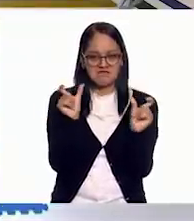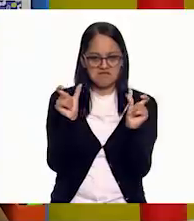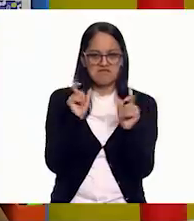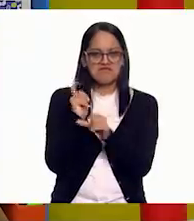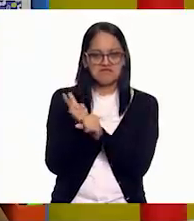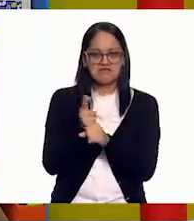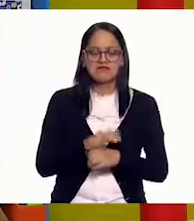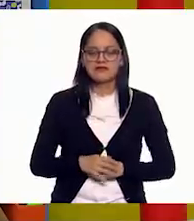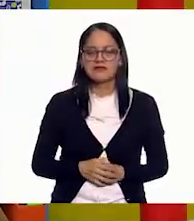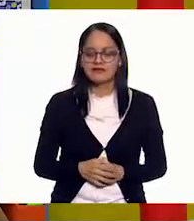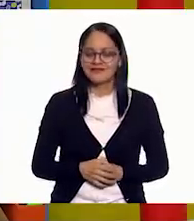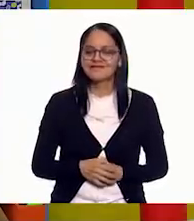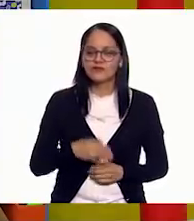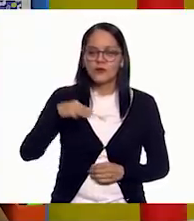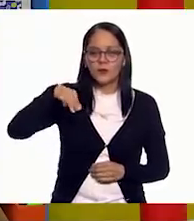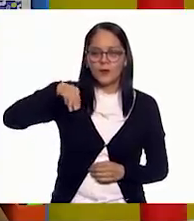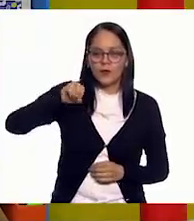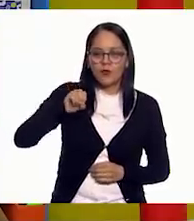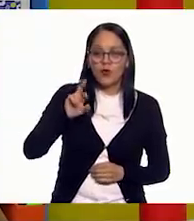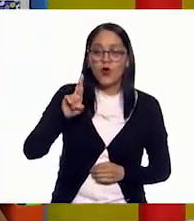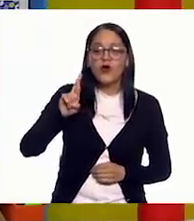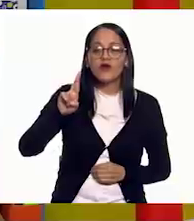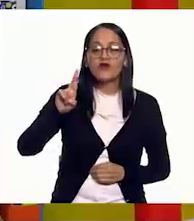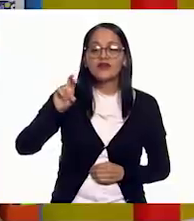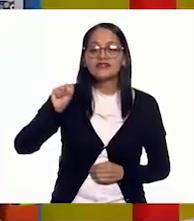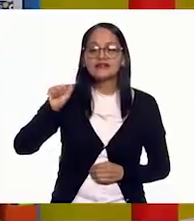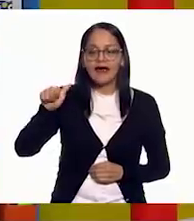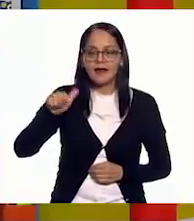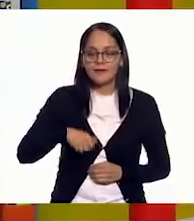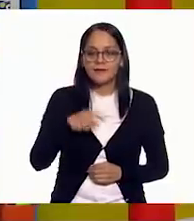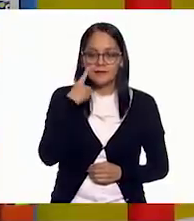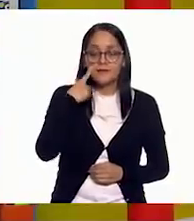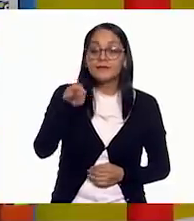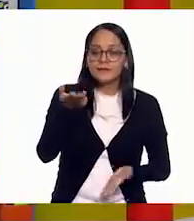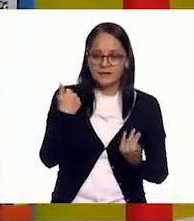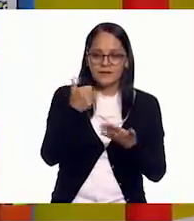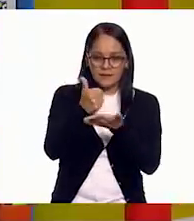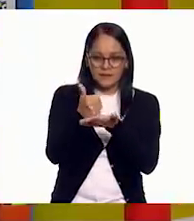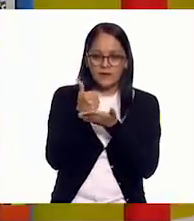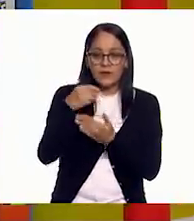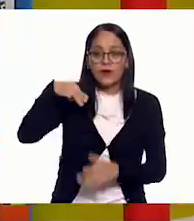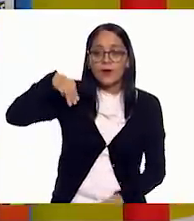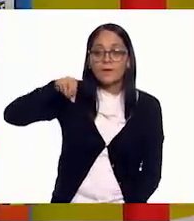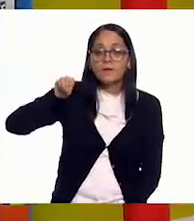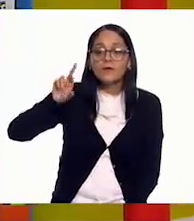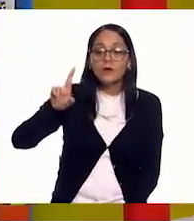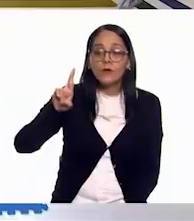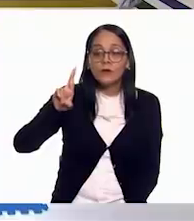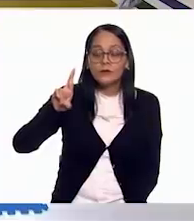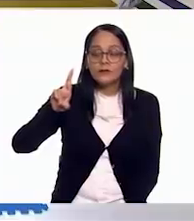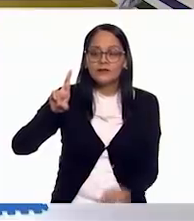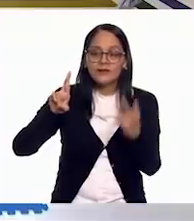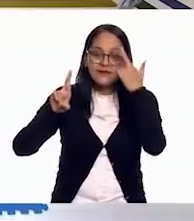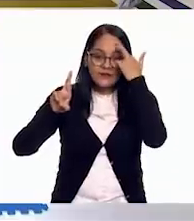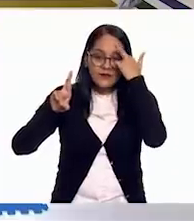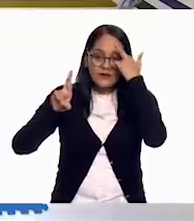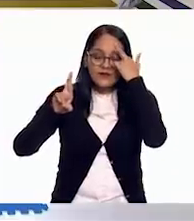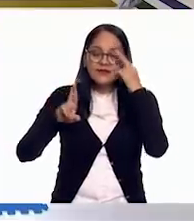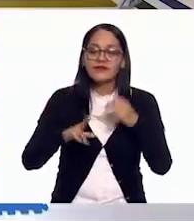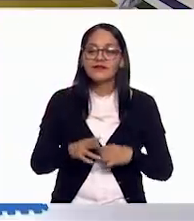Sí. Mor. A ver, niños y niñas, ayuden. Ayuden. Mor. Recuerden que lleva